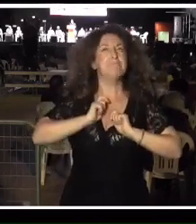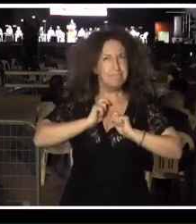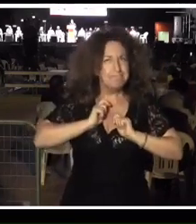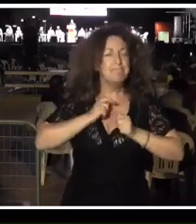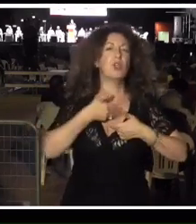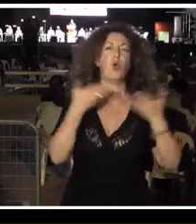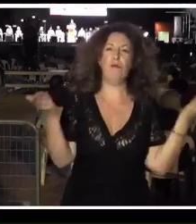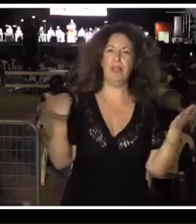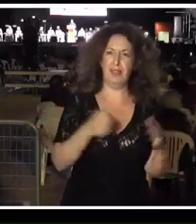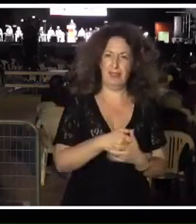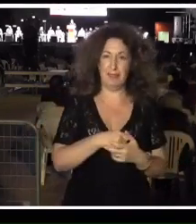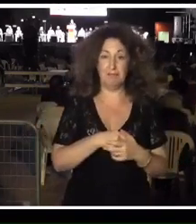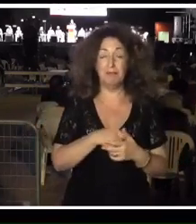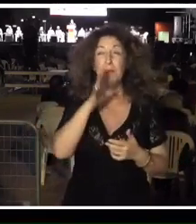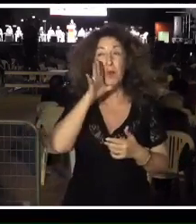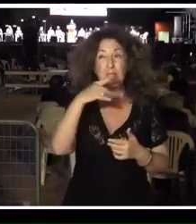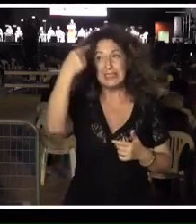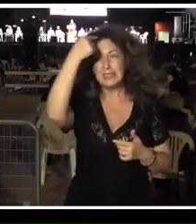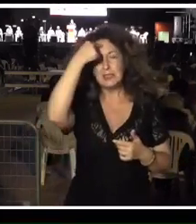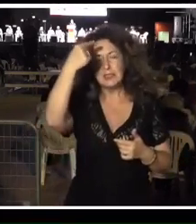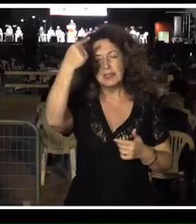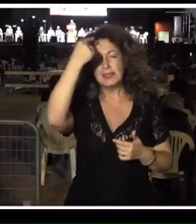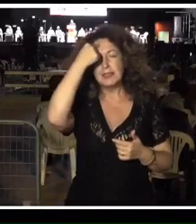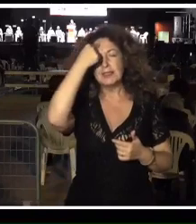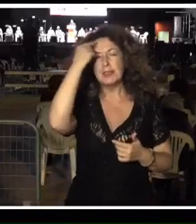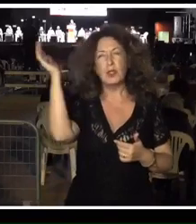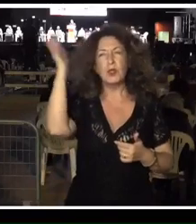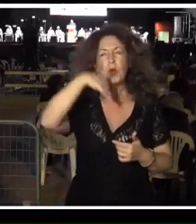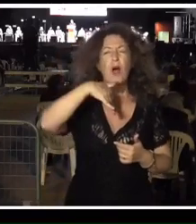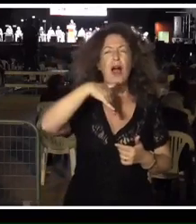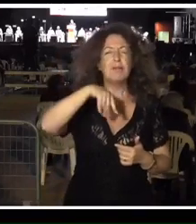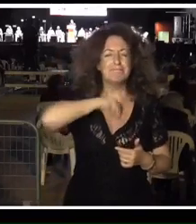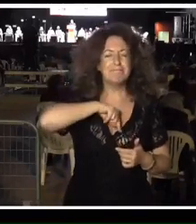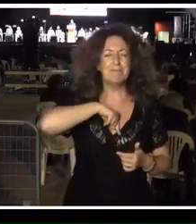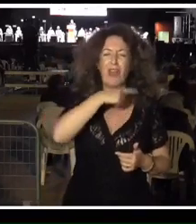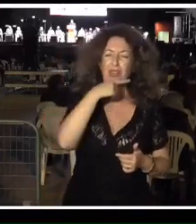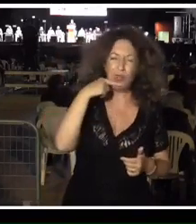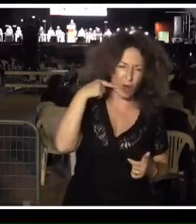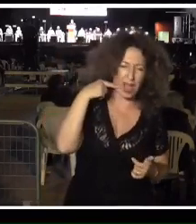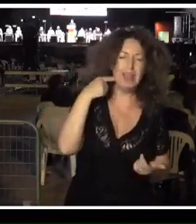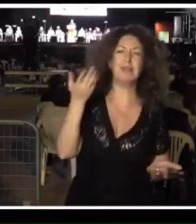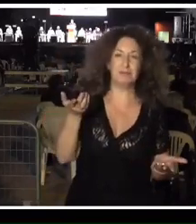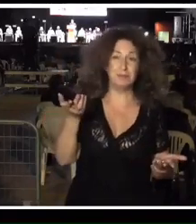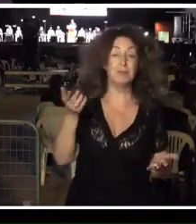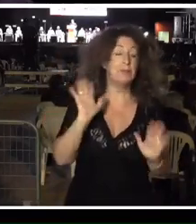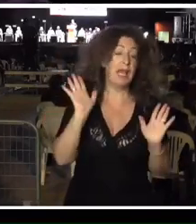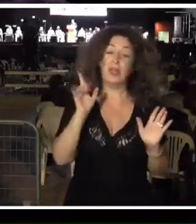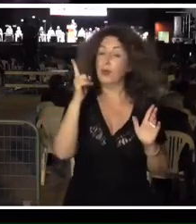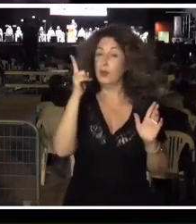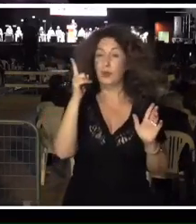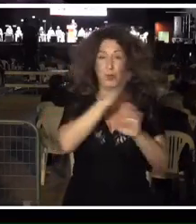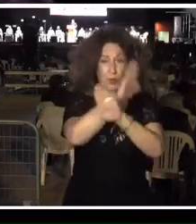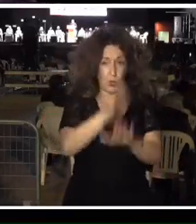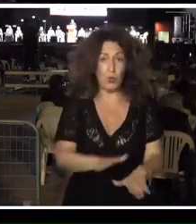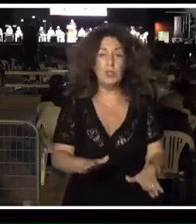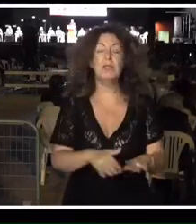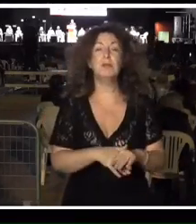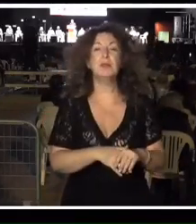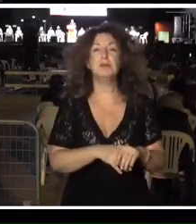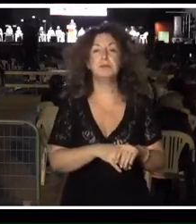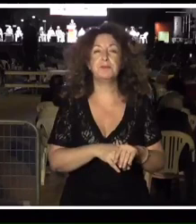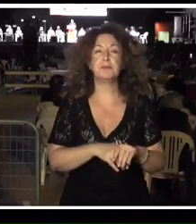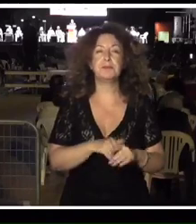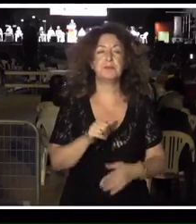Por eso es una ausencia que, como decía al principio, duele y seguirá doliendo. Pero quiero terminar diciendo algo sobre